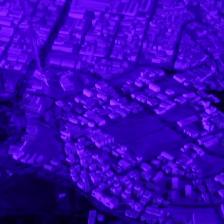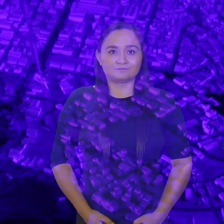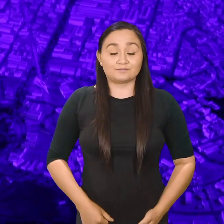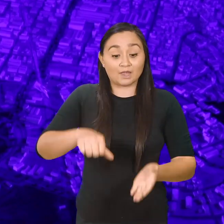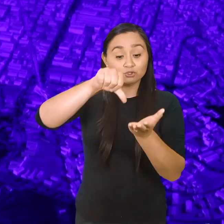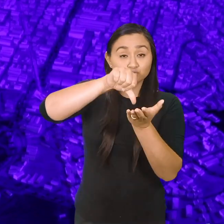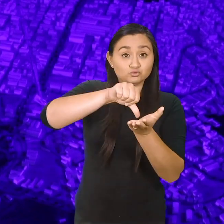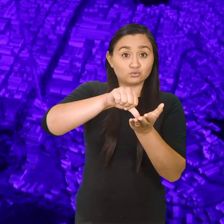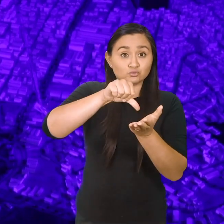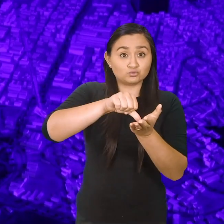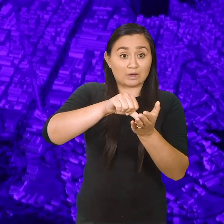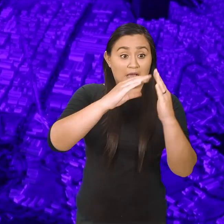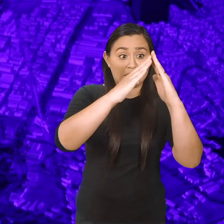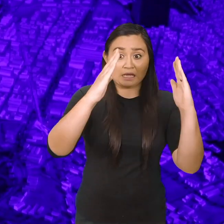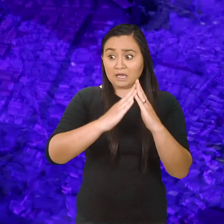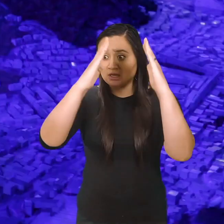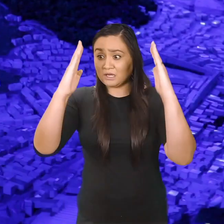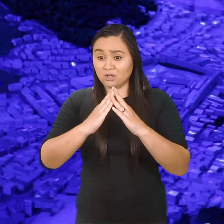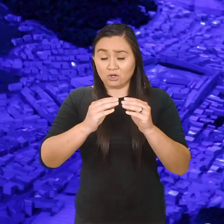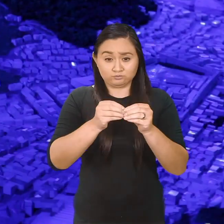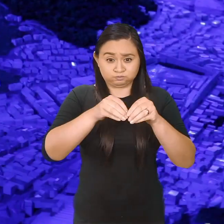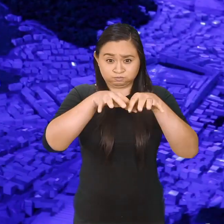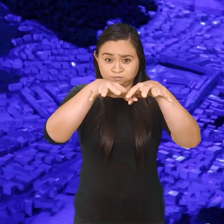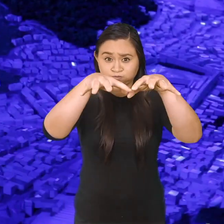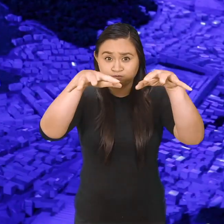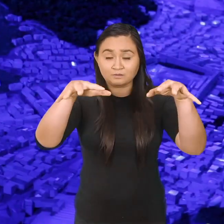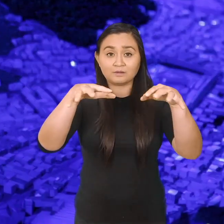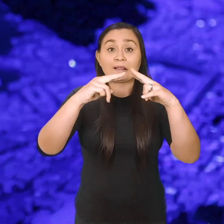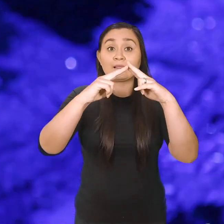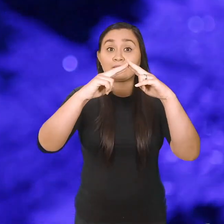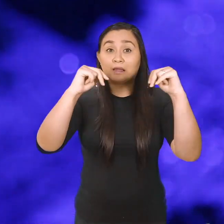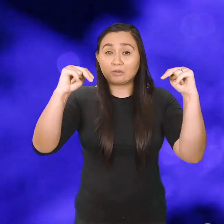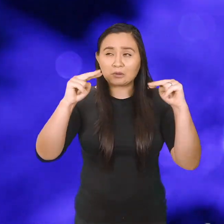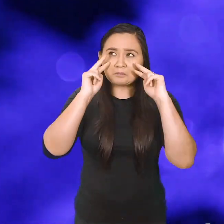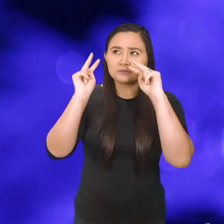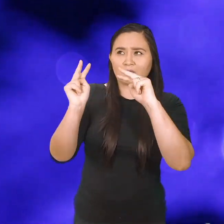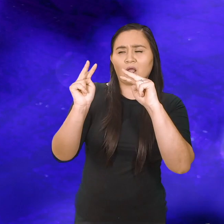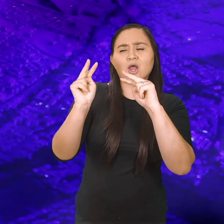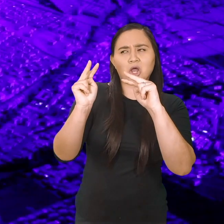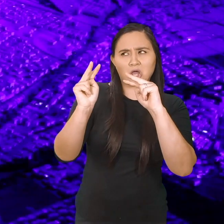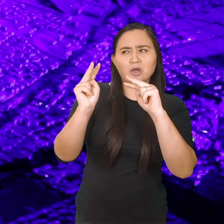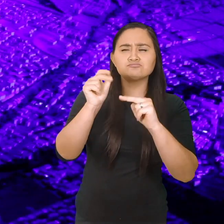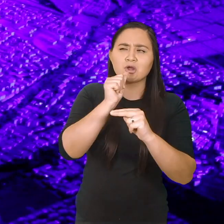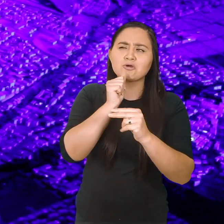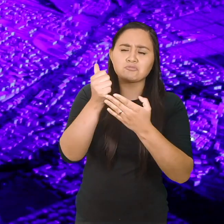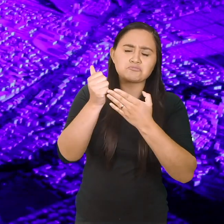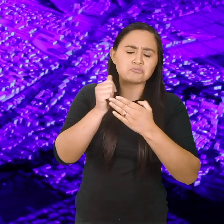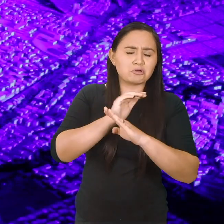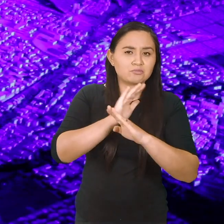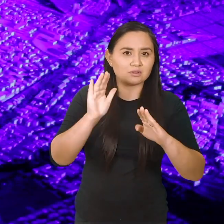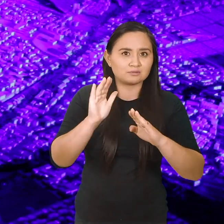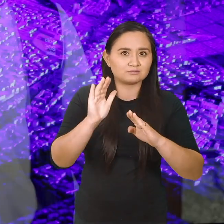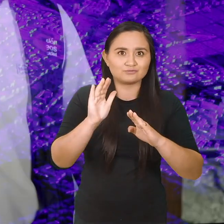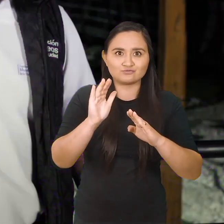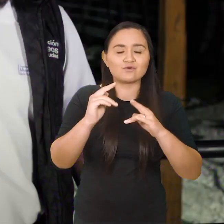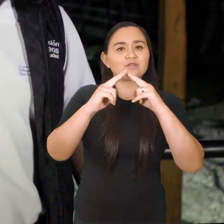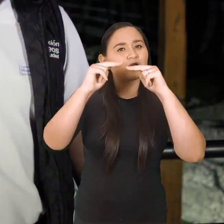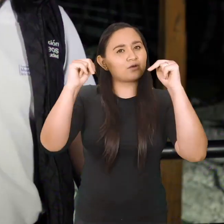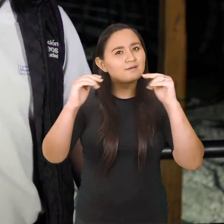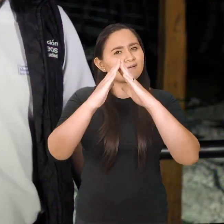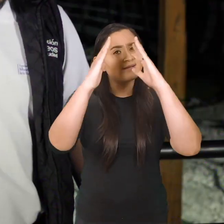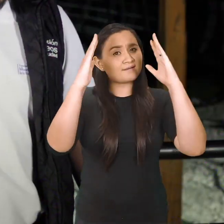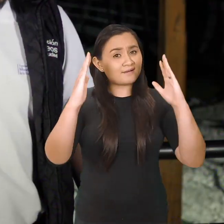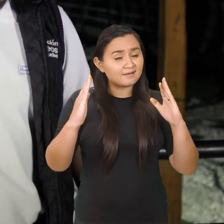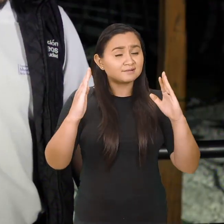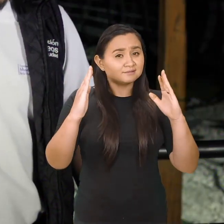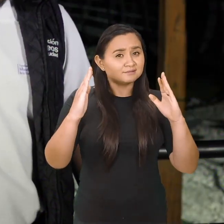El acelerado crecimiento urbano ha provocado que la naturaleza sea vista únicamente como una fuente de recursos, y no como